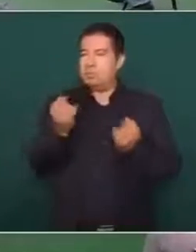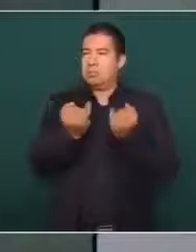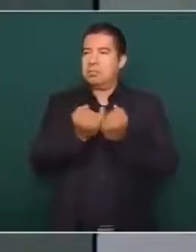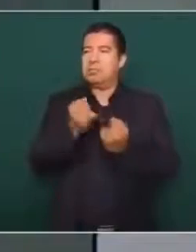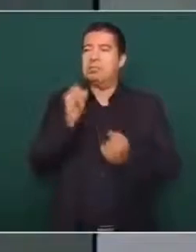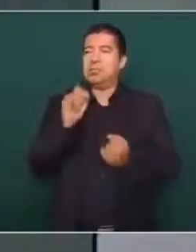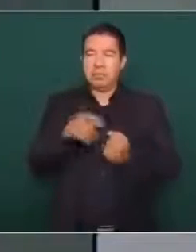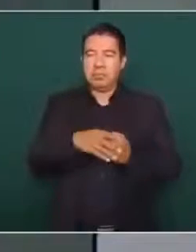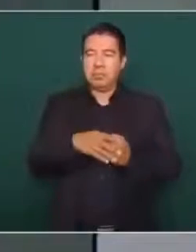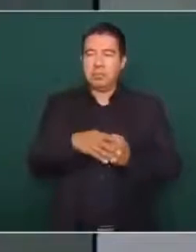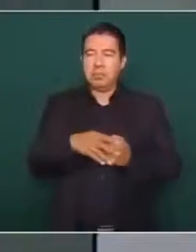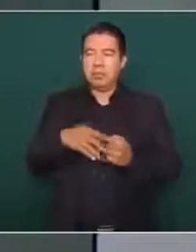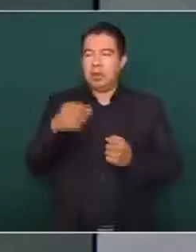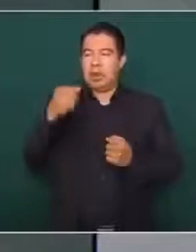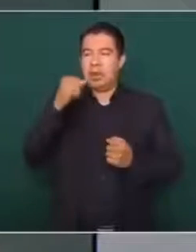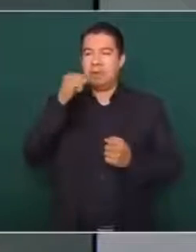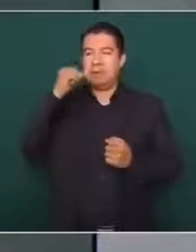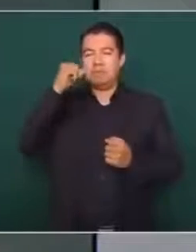¿Así fue el acuerdo?